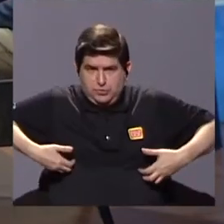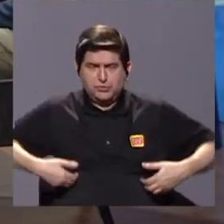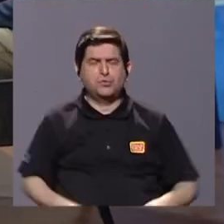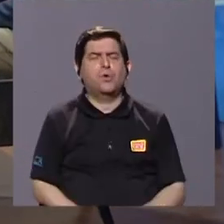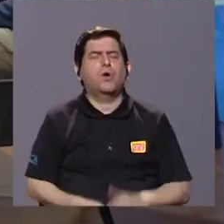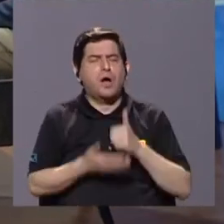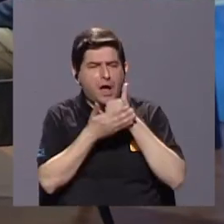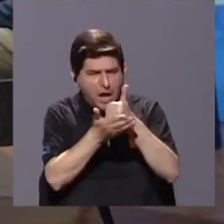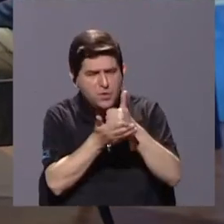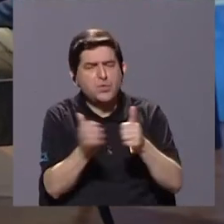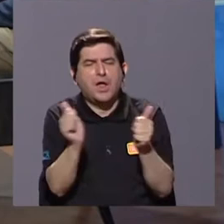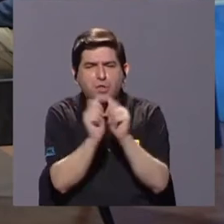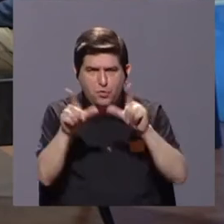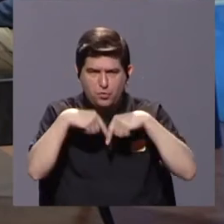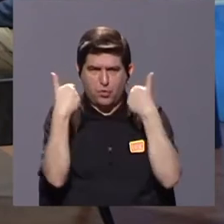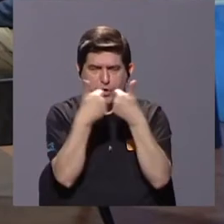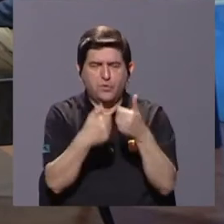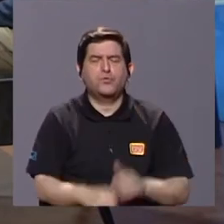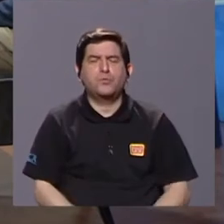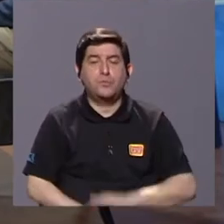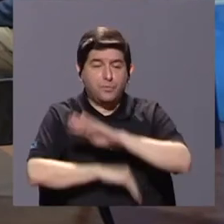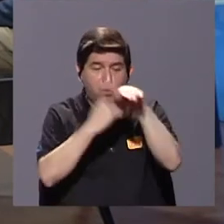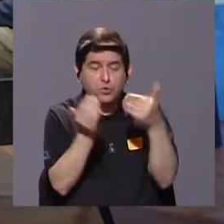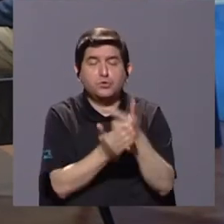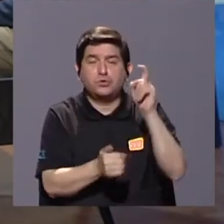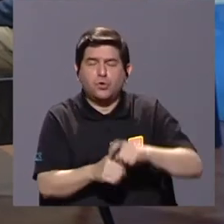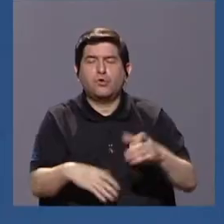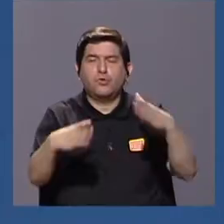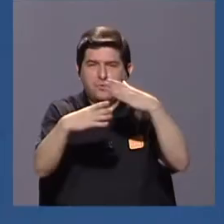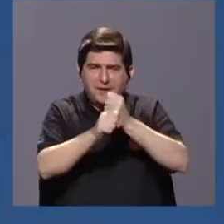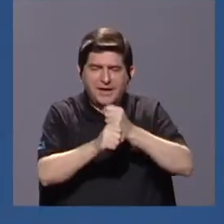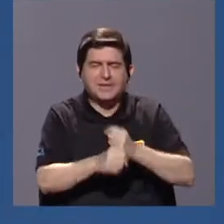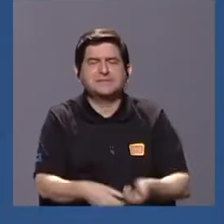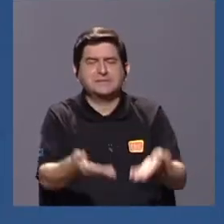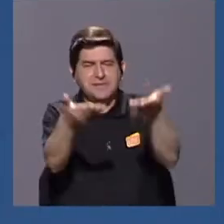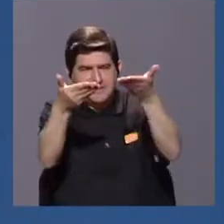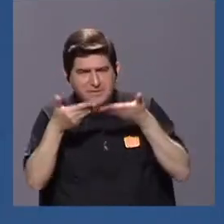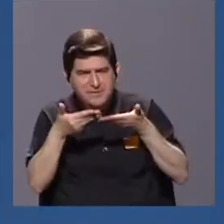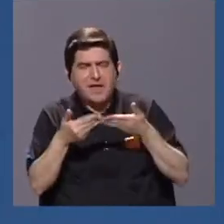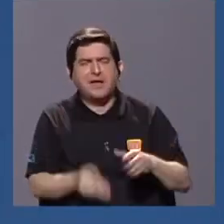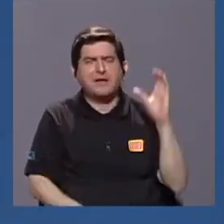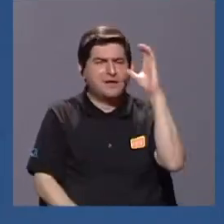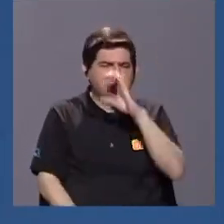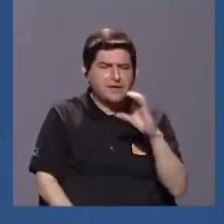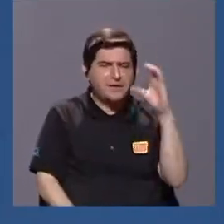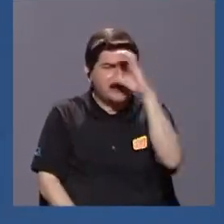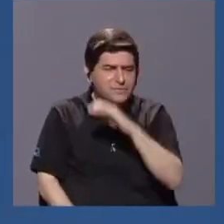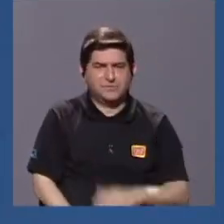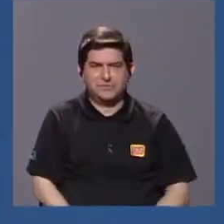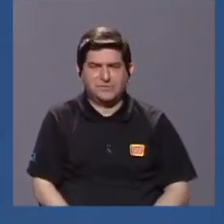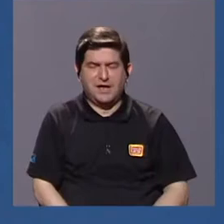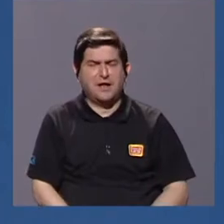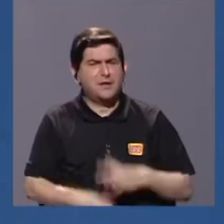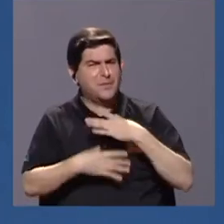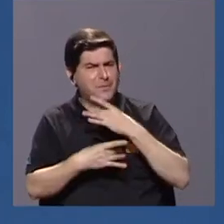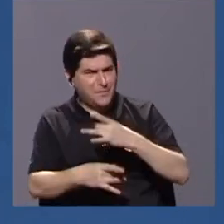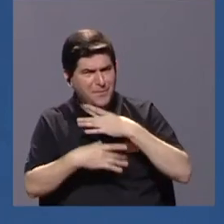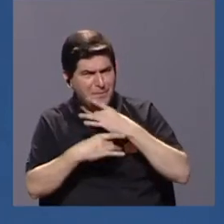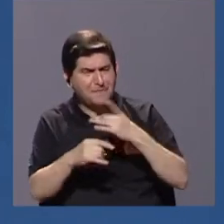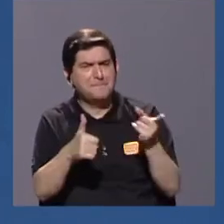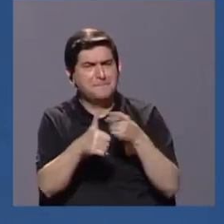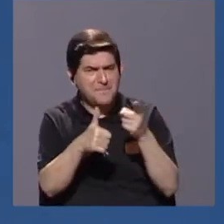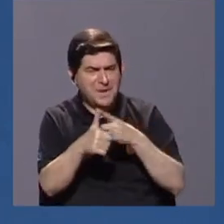grupo, nos envían los primers, todo lo que necesitamos para hacerlo. Y empezamos a buscar, y interesantemente,